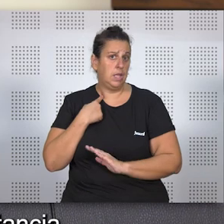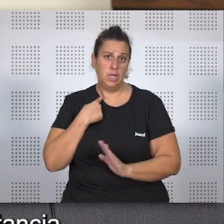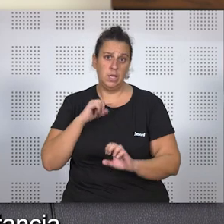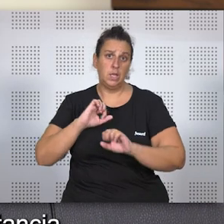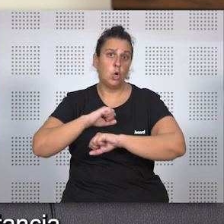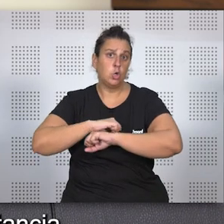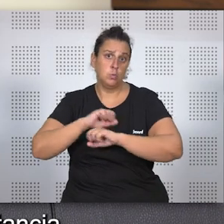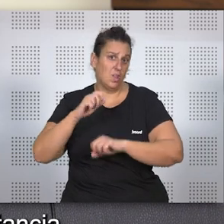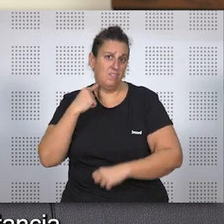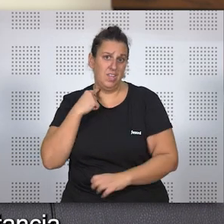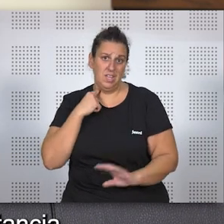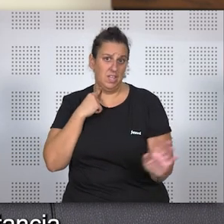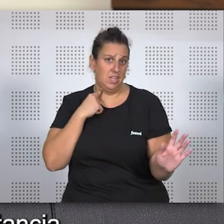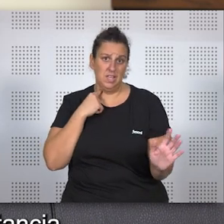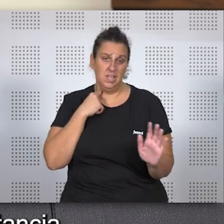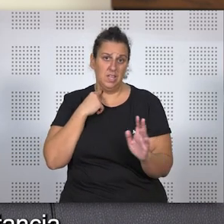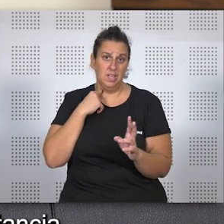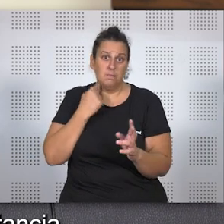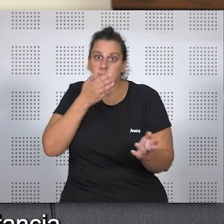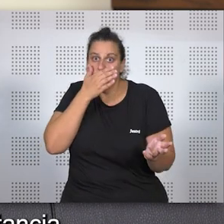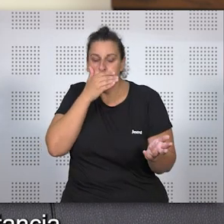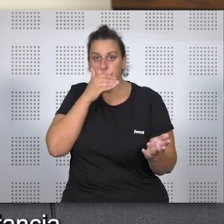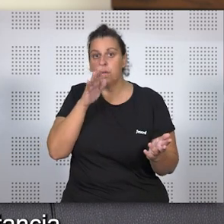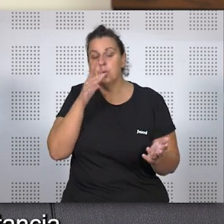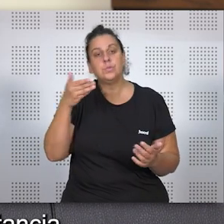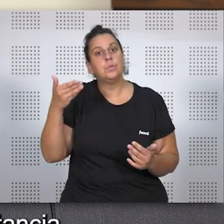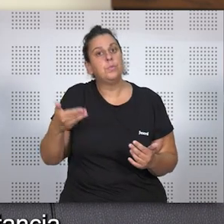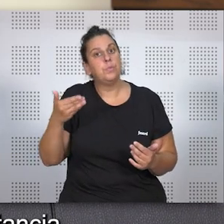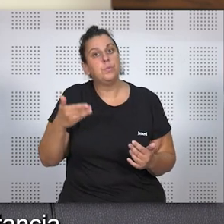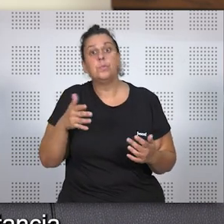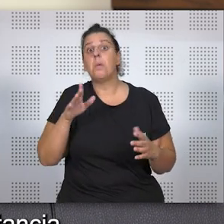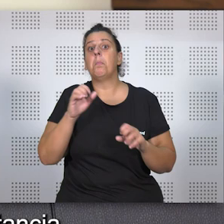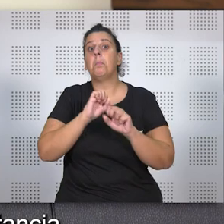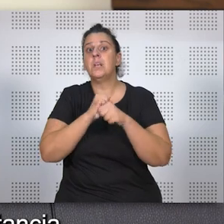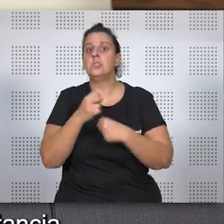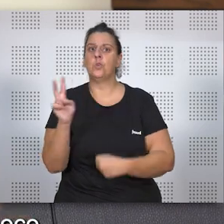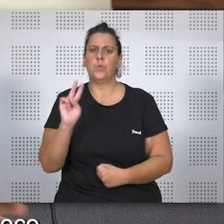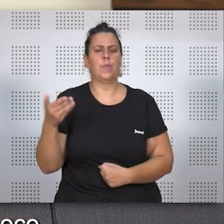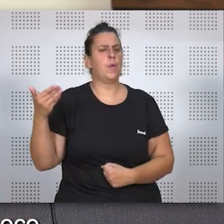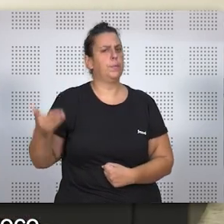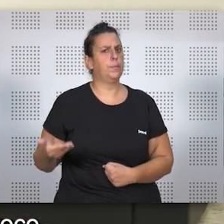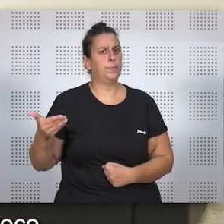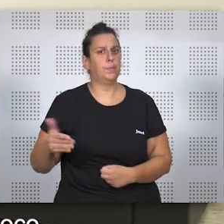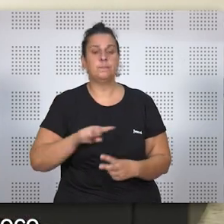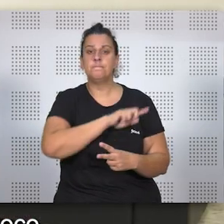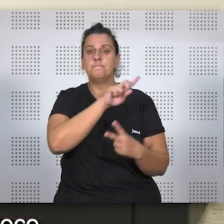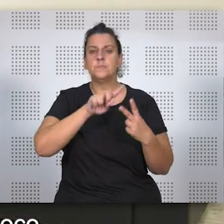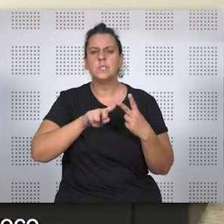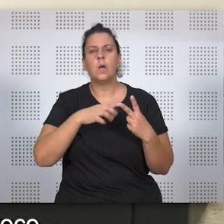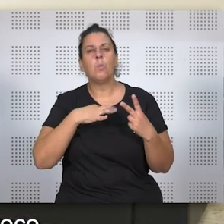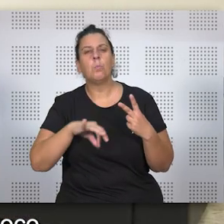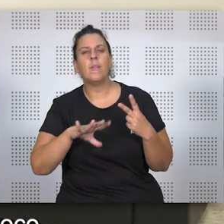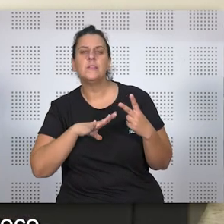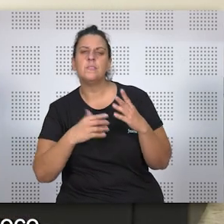datos muy reveladores de la importancia que sigue teniendo en nuestros días esta pensión de viudedad. En segundo lugar, ¿nos podías